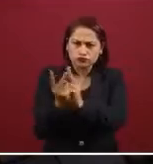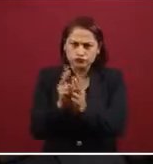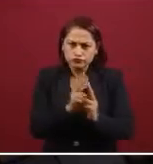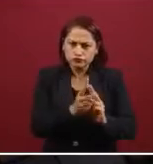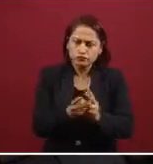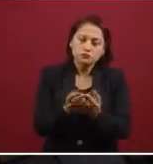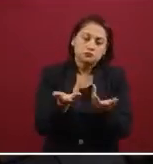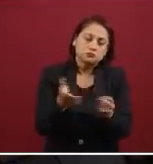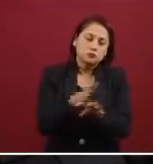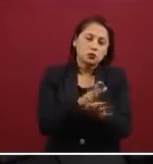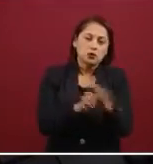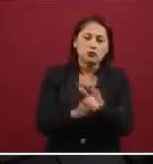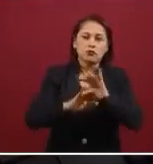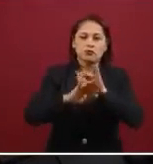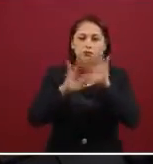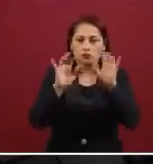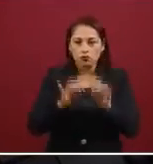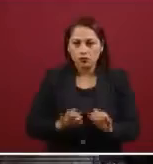uso común.